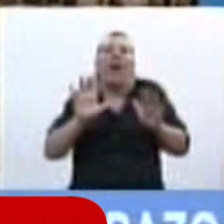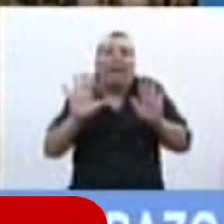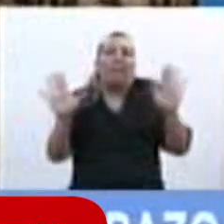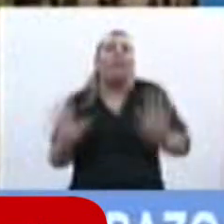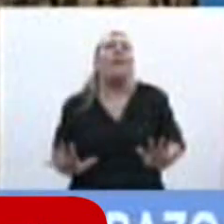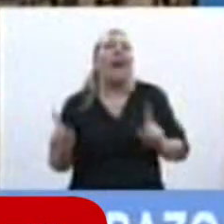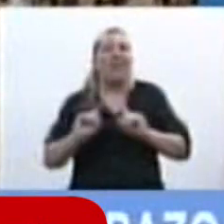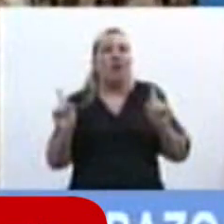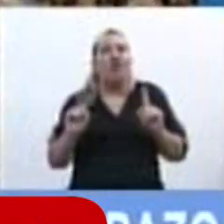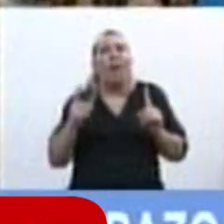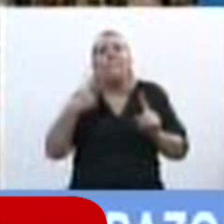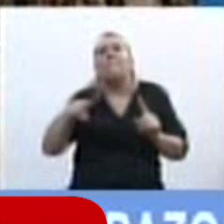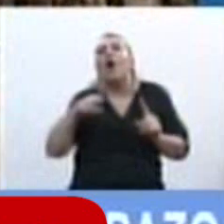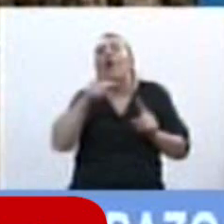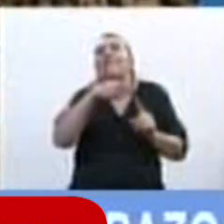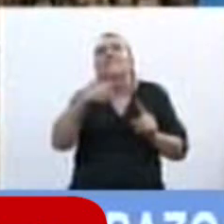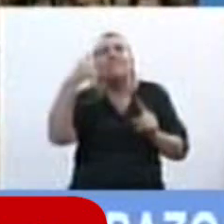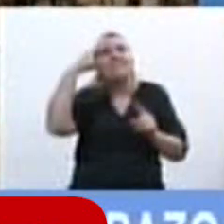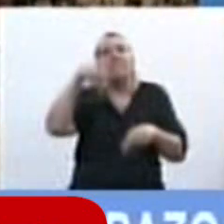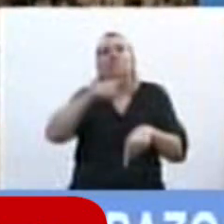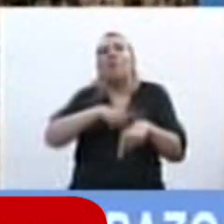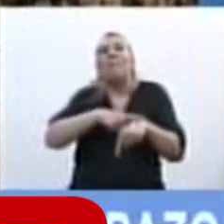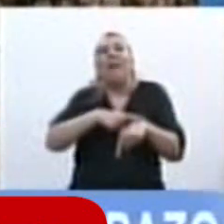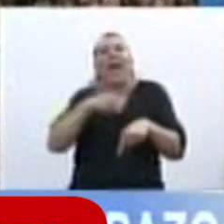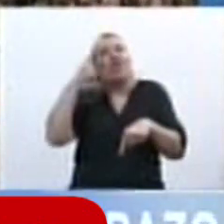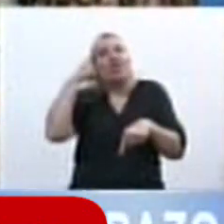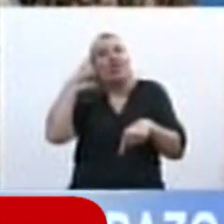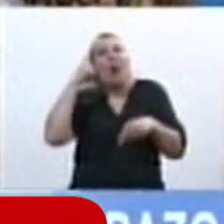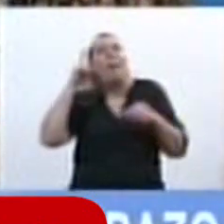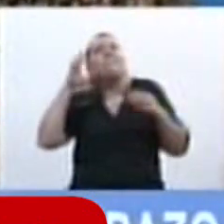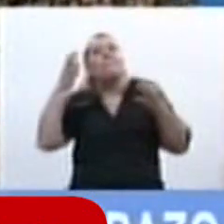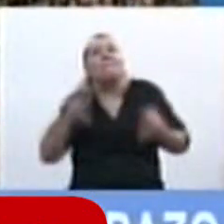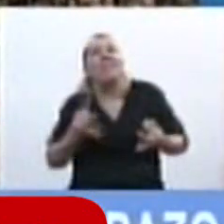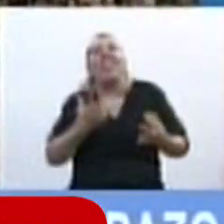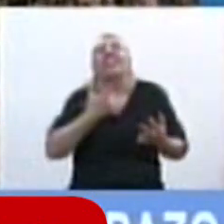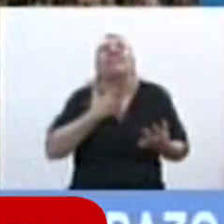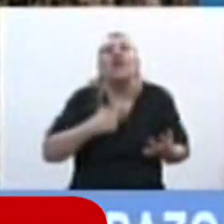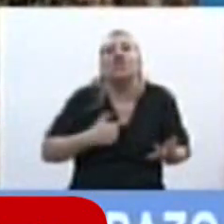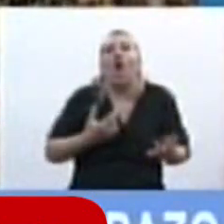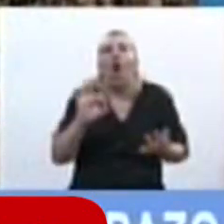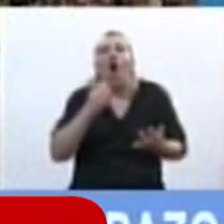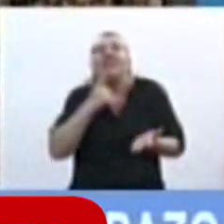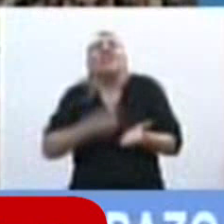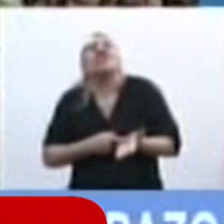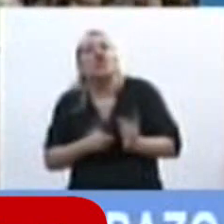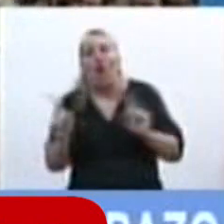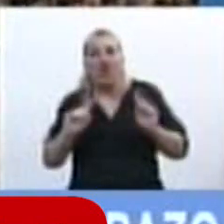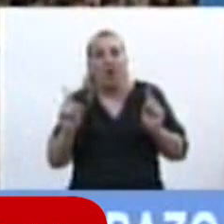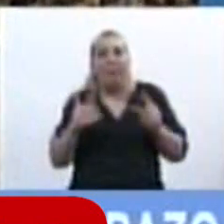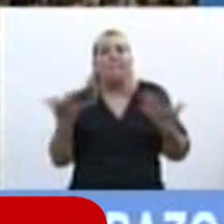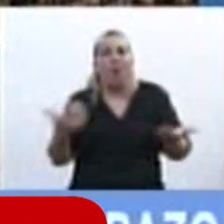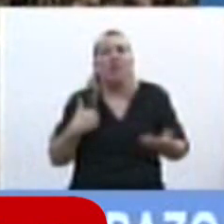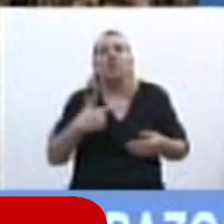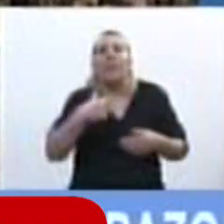no era el plan el momento la oportunidad o el deseo o la decisión por eso que es absolutamente